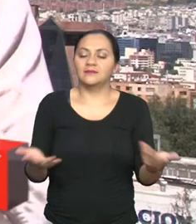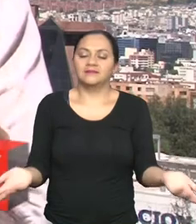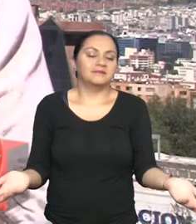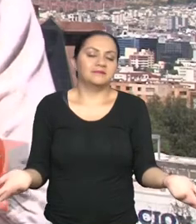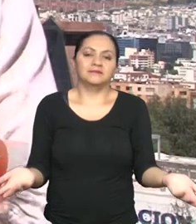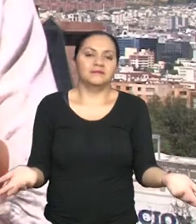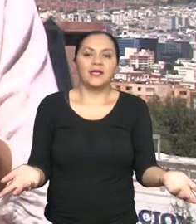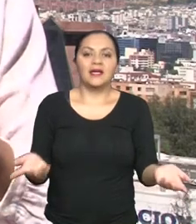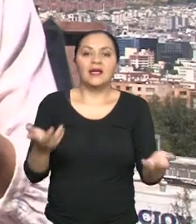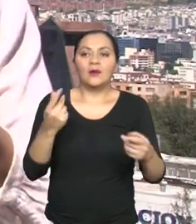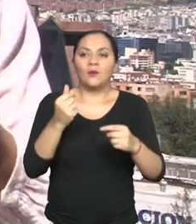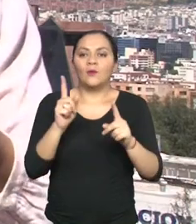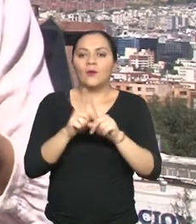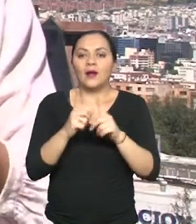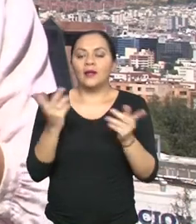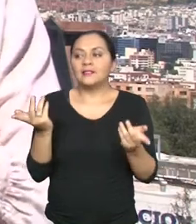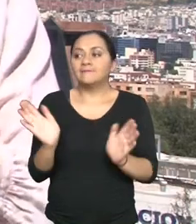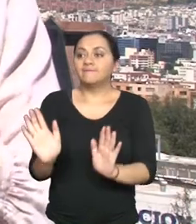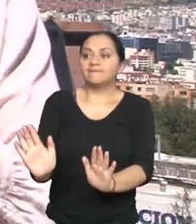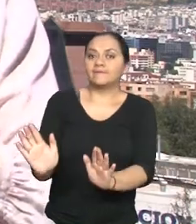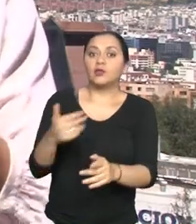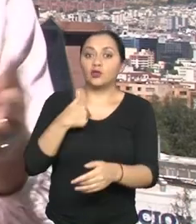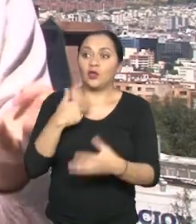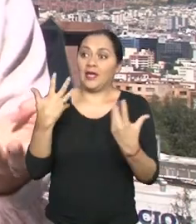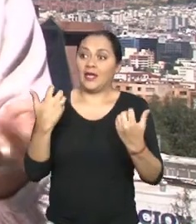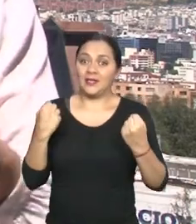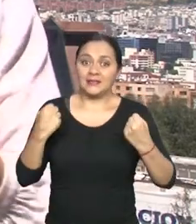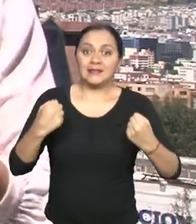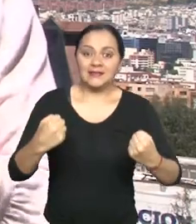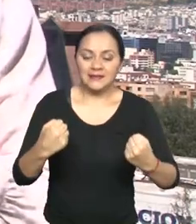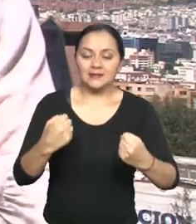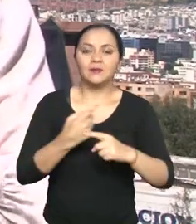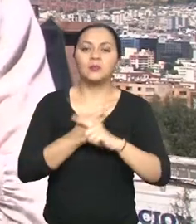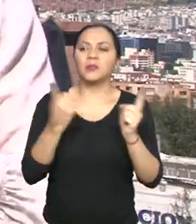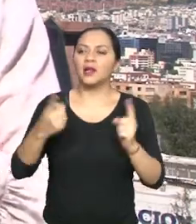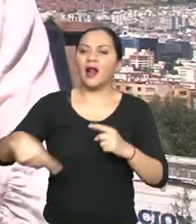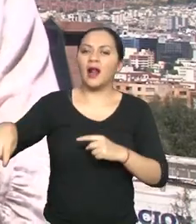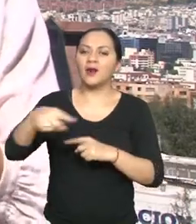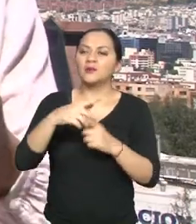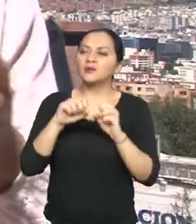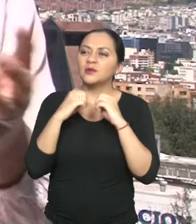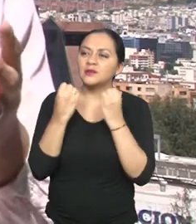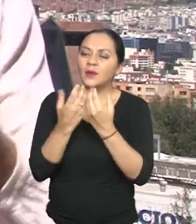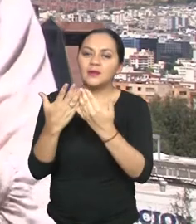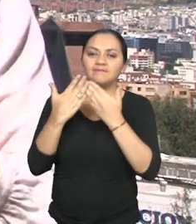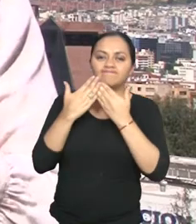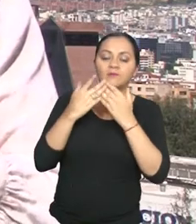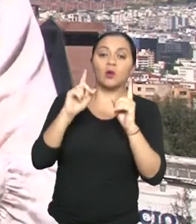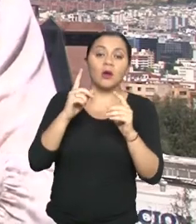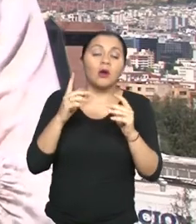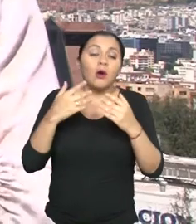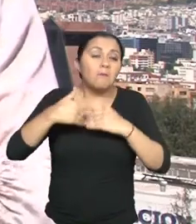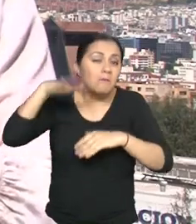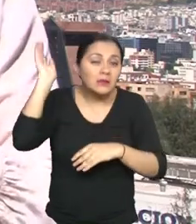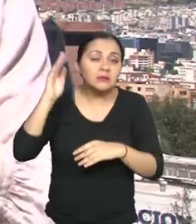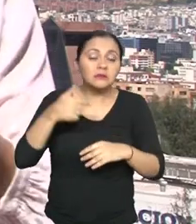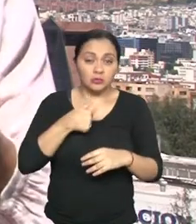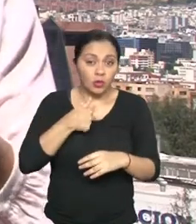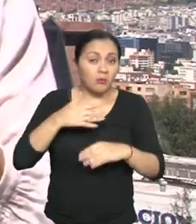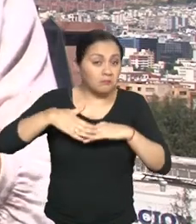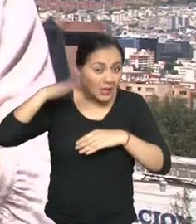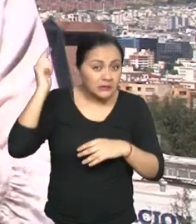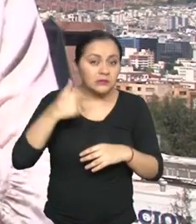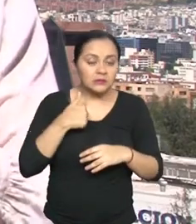aún preparados para ayudarte a vencer esos retos uno de los retos más importantes y más difíciles de vencer para mí